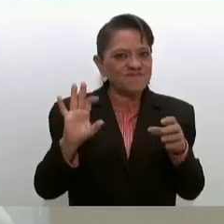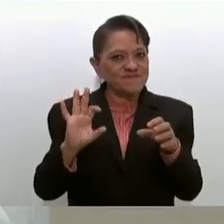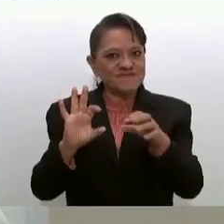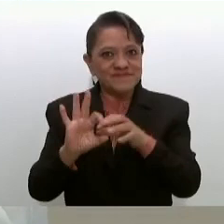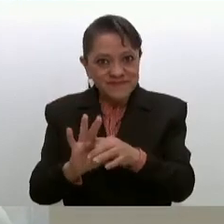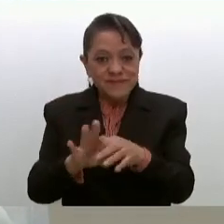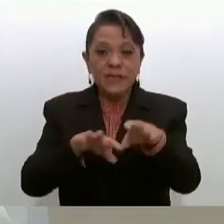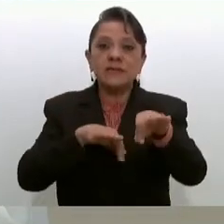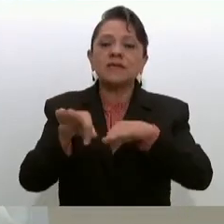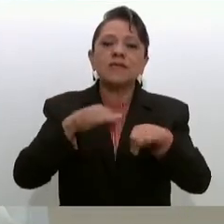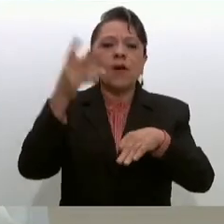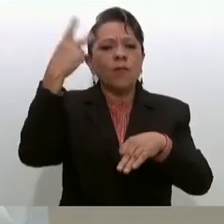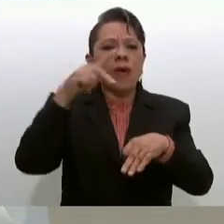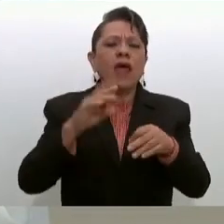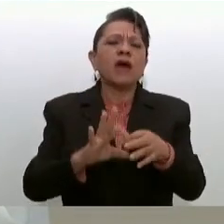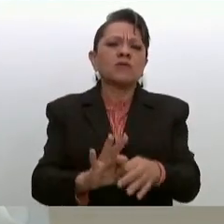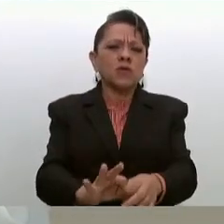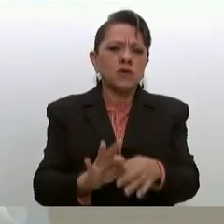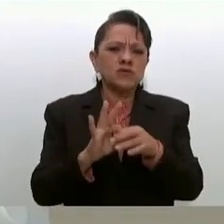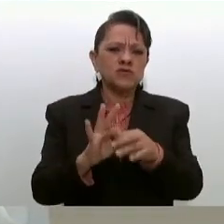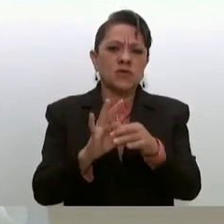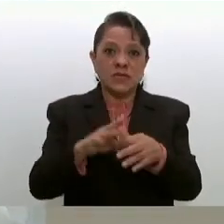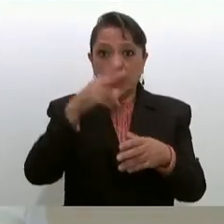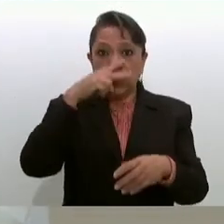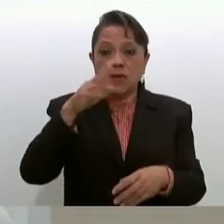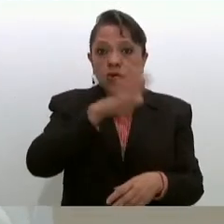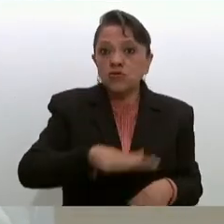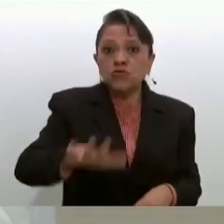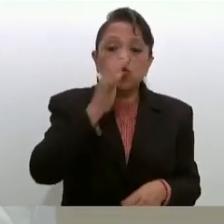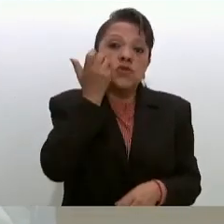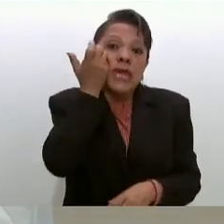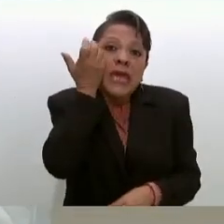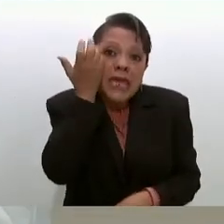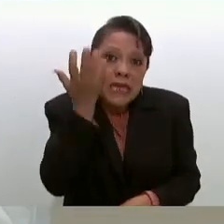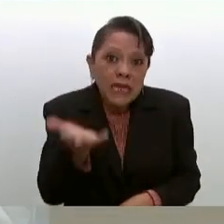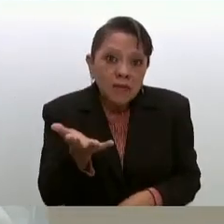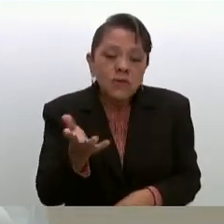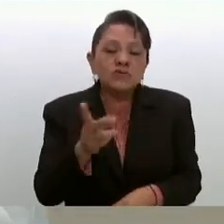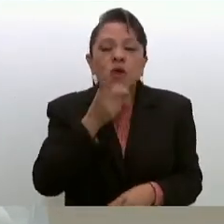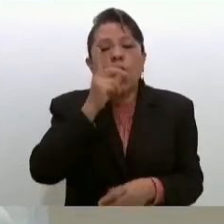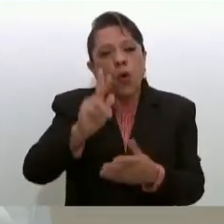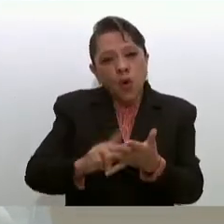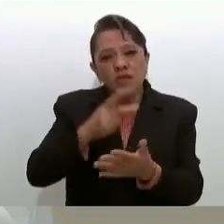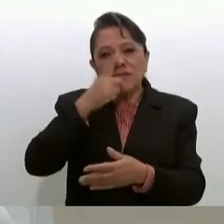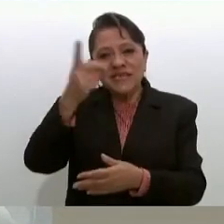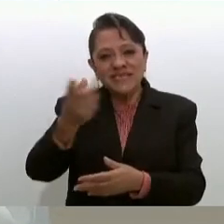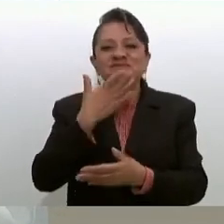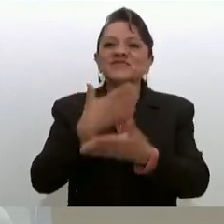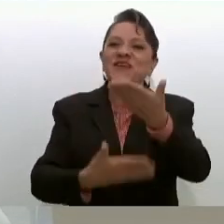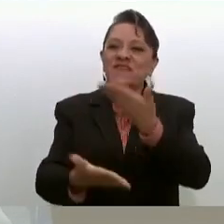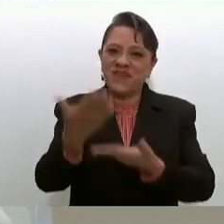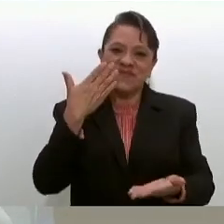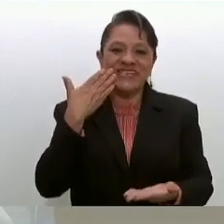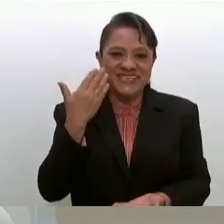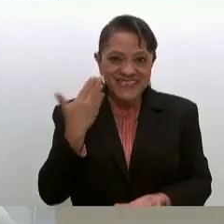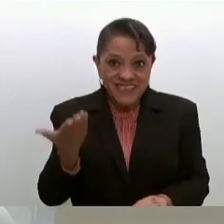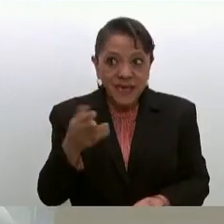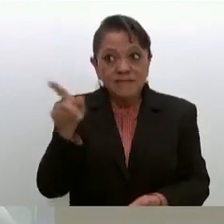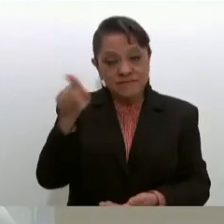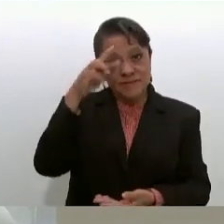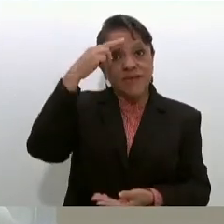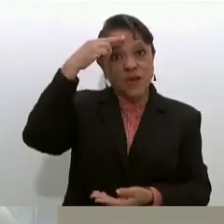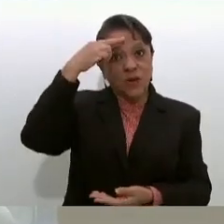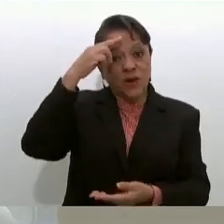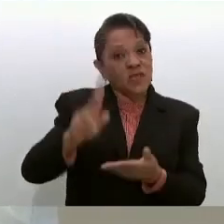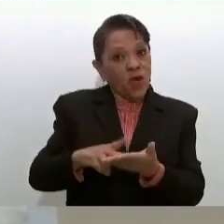trabajamos para consolidar el México que todos queremos. Y le reiteramos nuestra más cordial bienvenida. Y recuerde otra vez